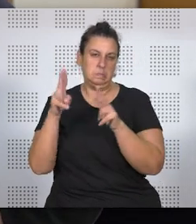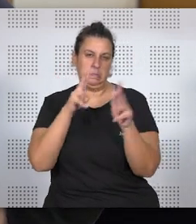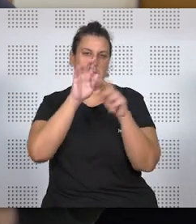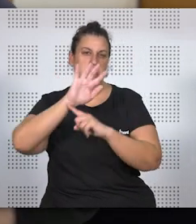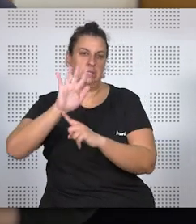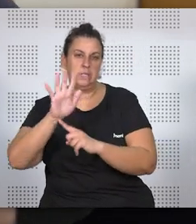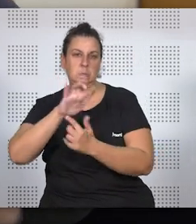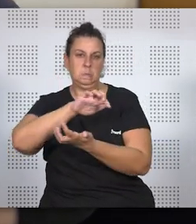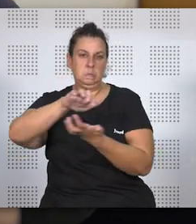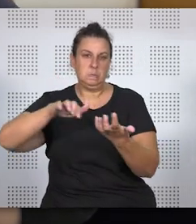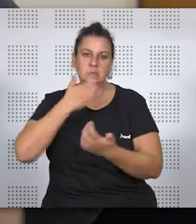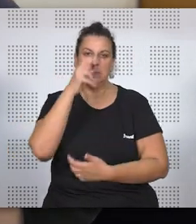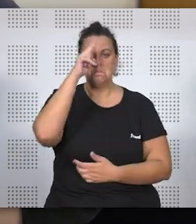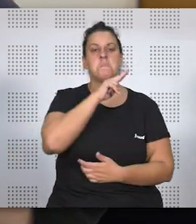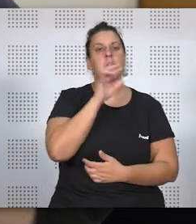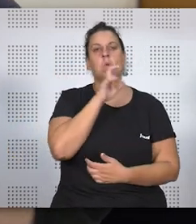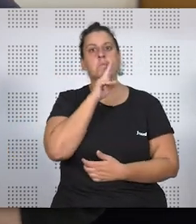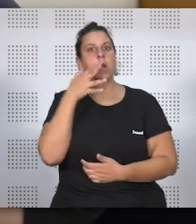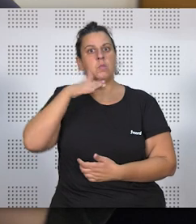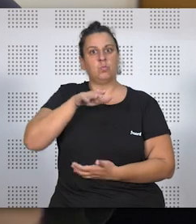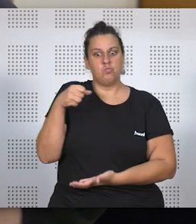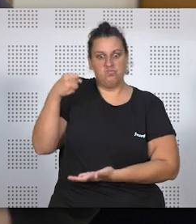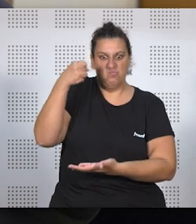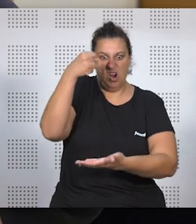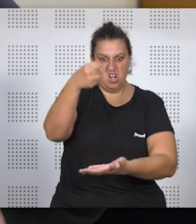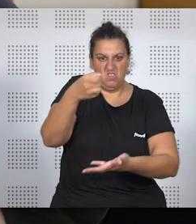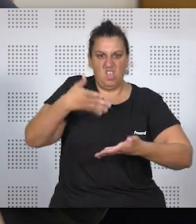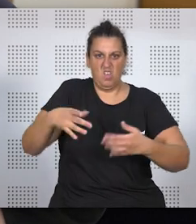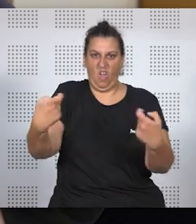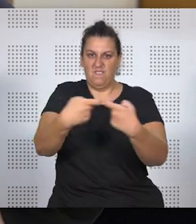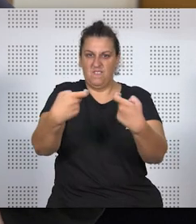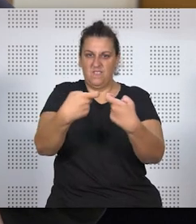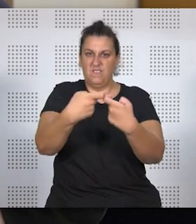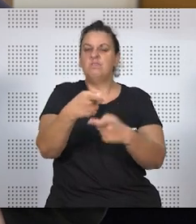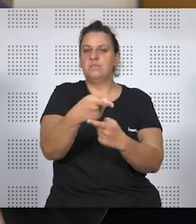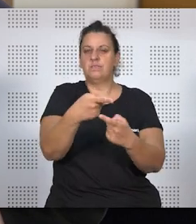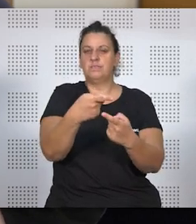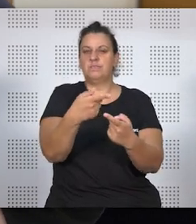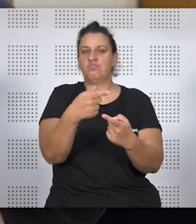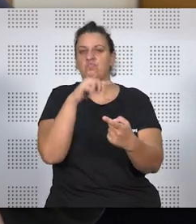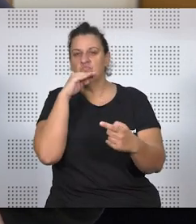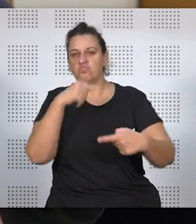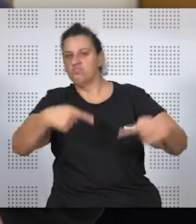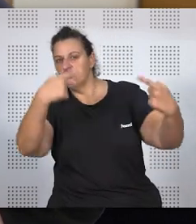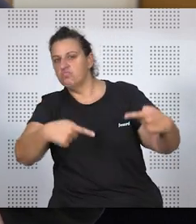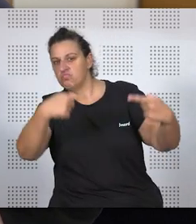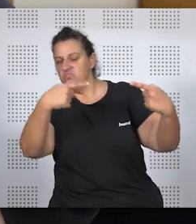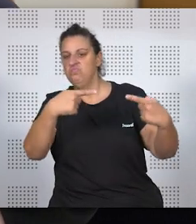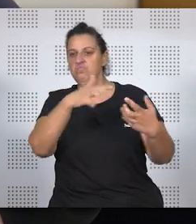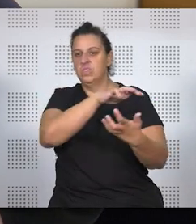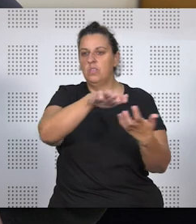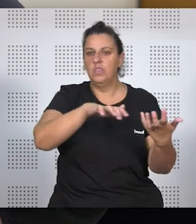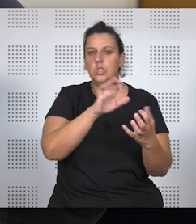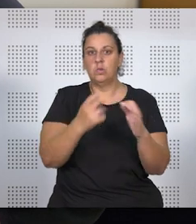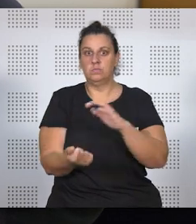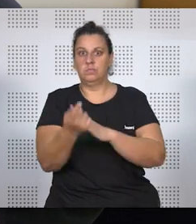donde hay un conflicto, si fallece el padre o la madre, deja una herencia, los hijos empiezan a pelearse entre sí, a sufrir conflictos entre ellos, o